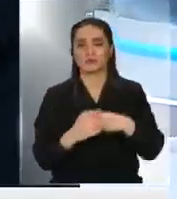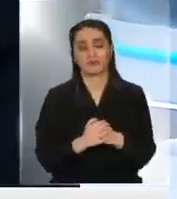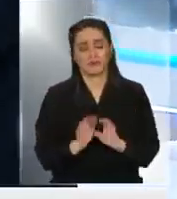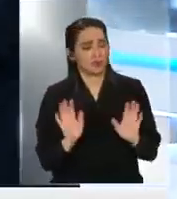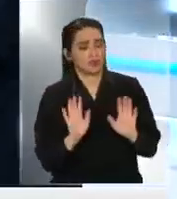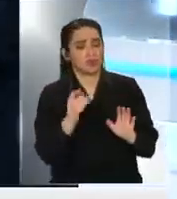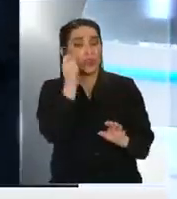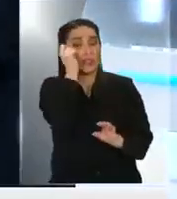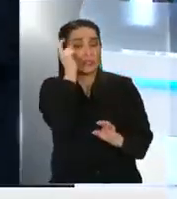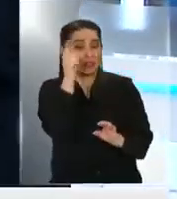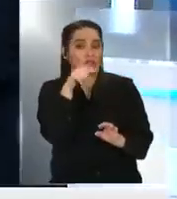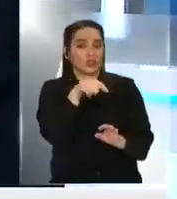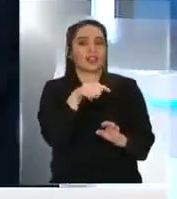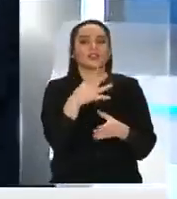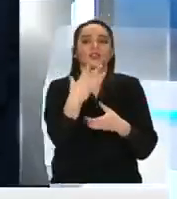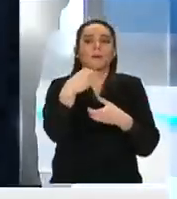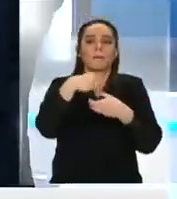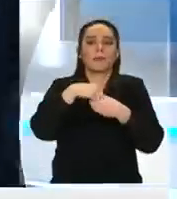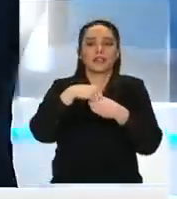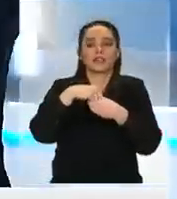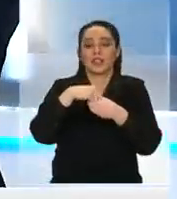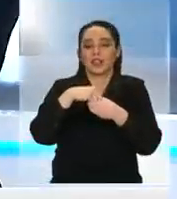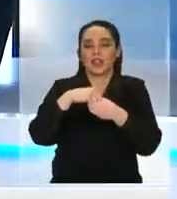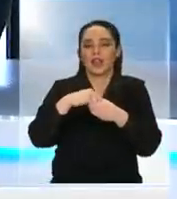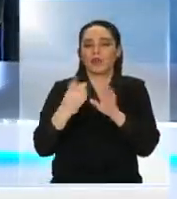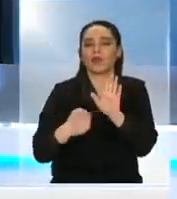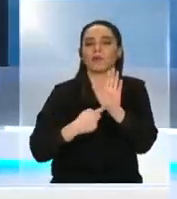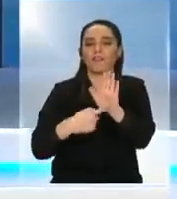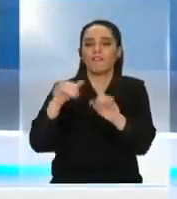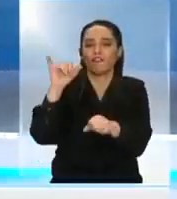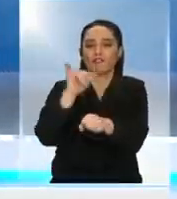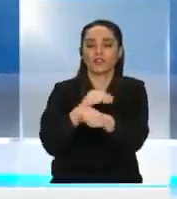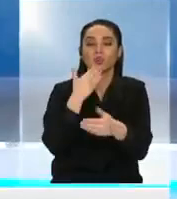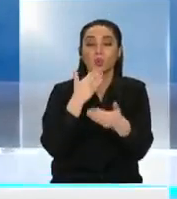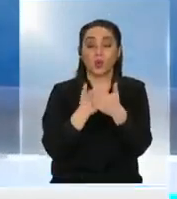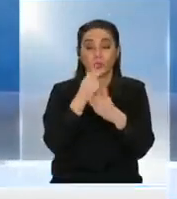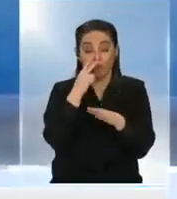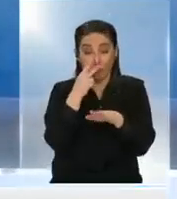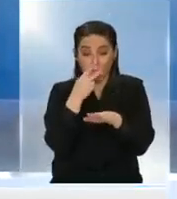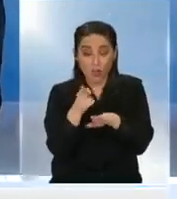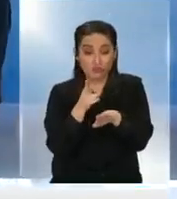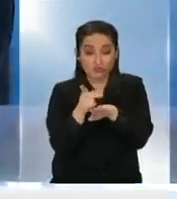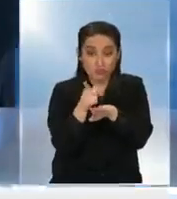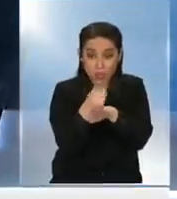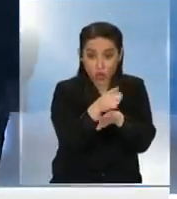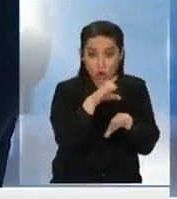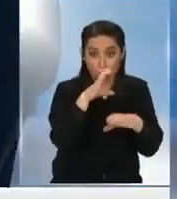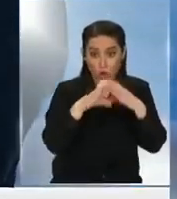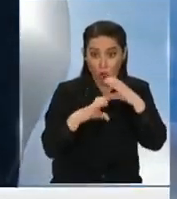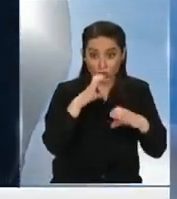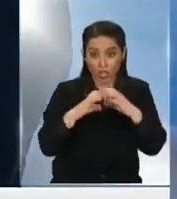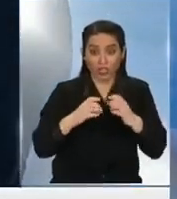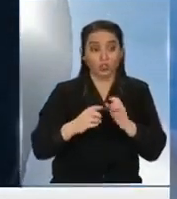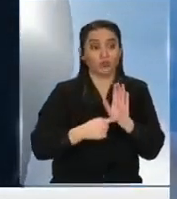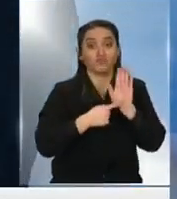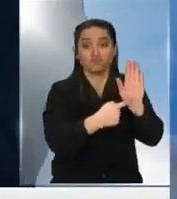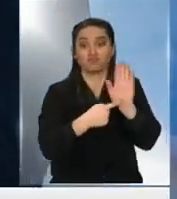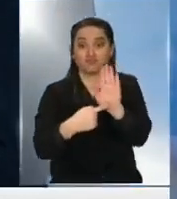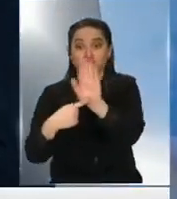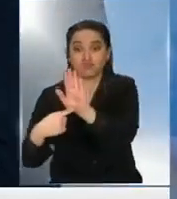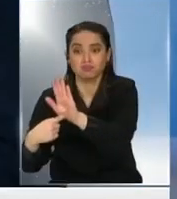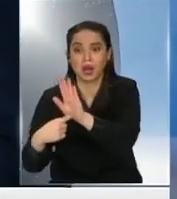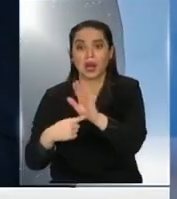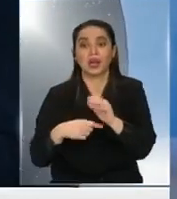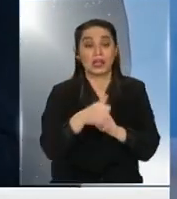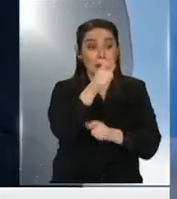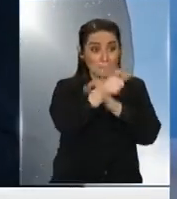entendiendo que esto es parte de un montaje cuando miro los medios de comunicación que lo hacen, cuando miro que se acallan, cuando empiezan a aparecer los que de verdad